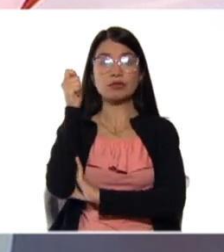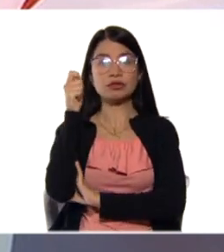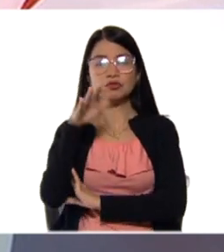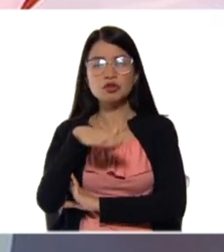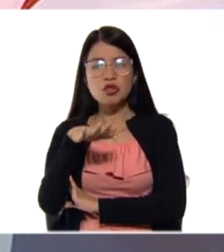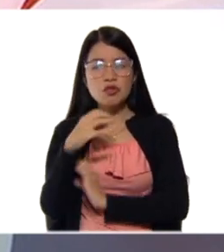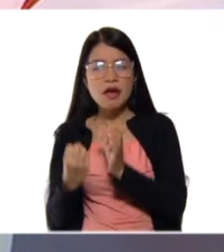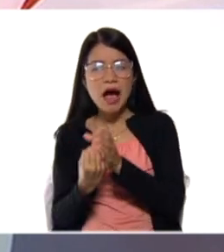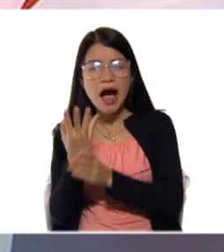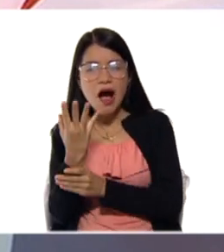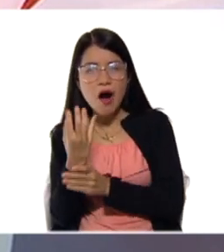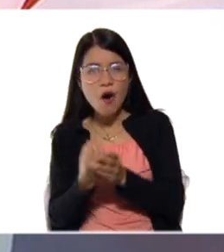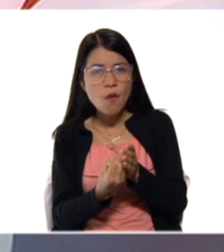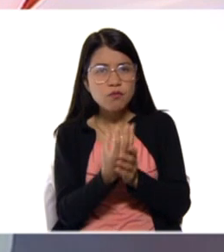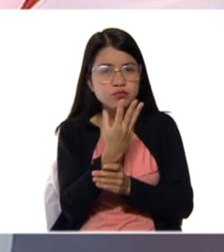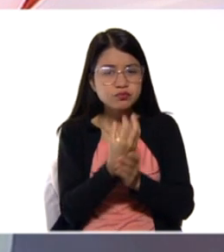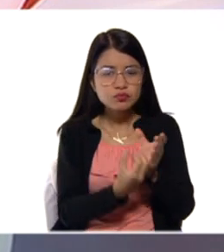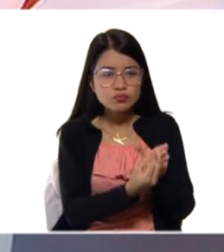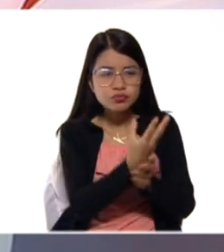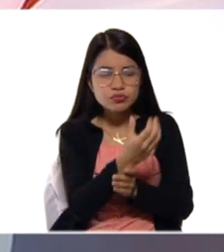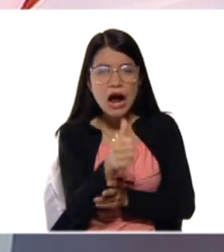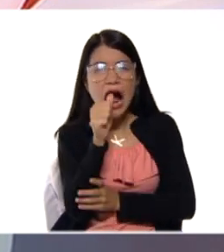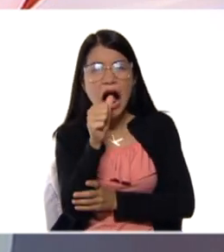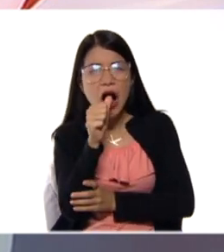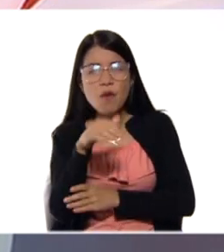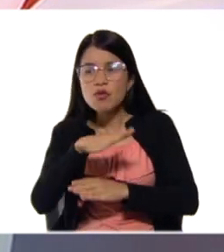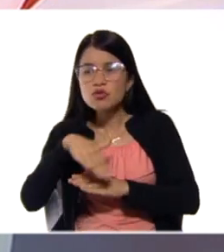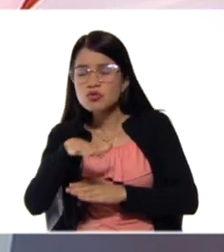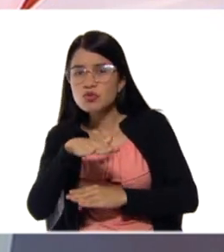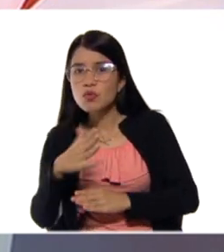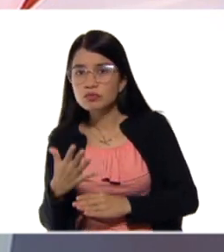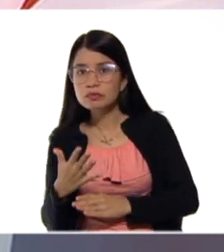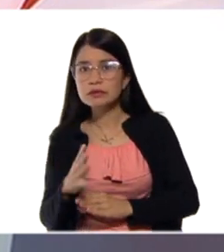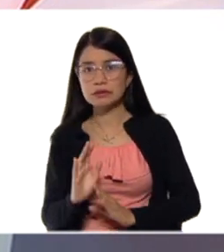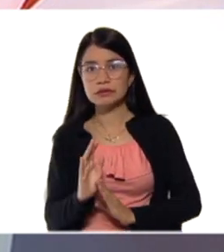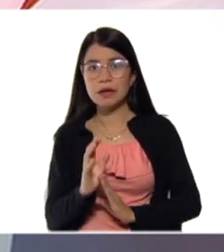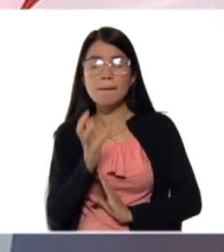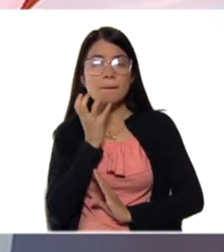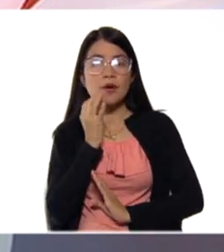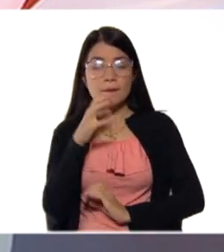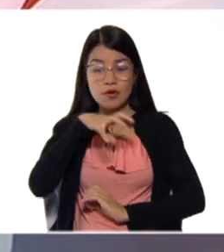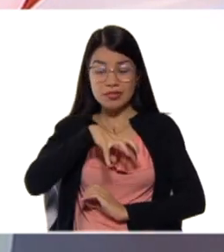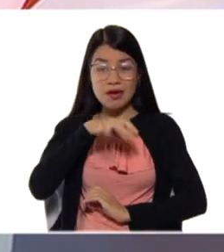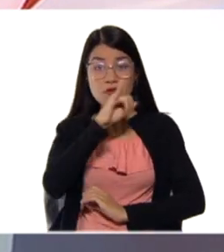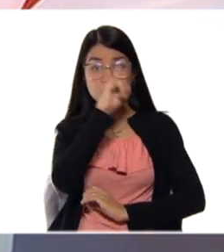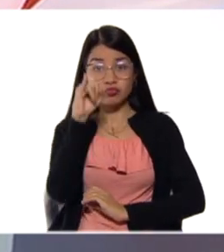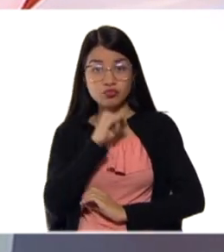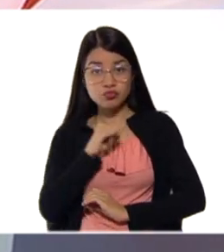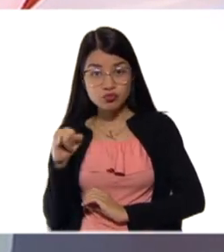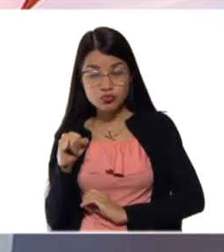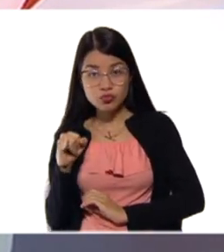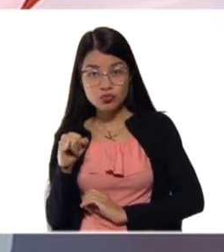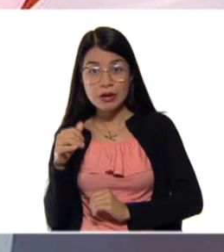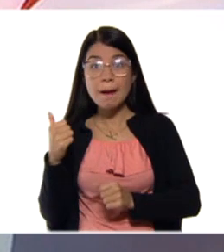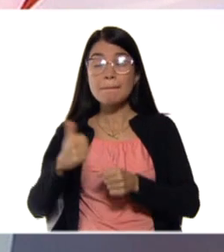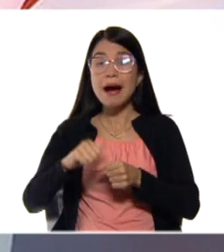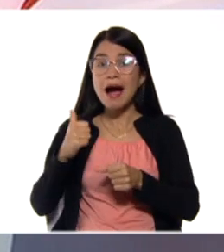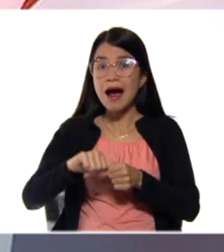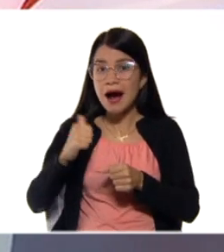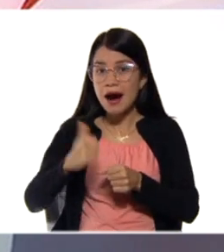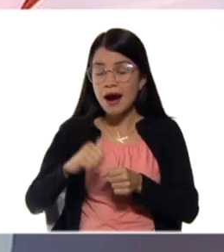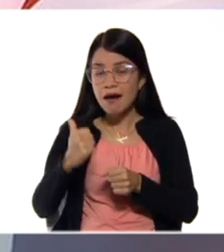que surta? A Puerto Ayacucho. En el estado Zulia. A ver, Maracaibo.